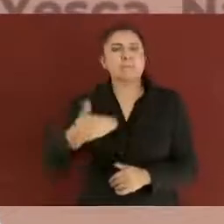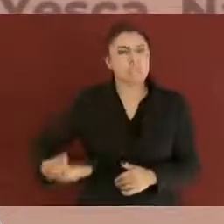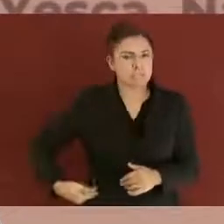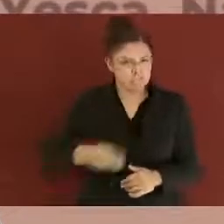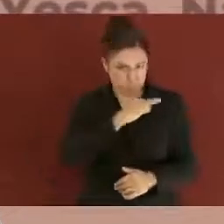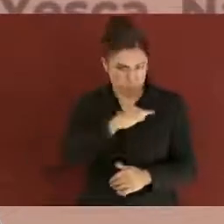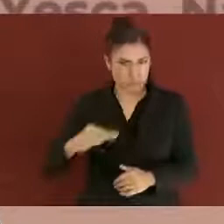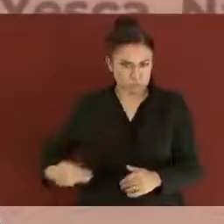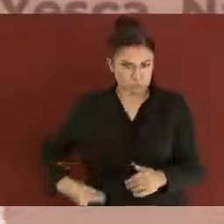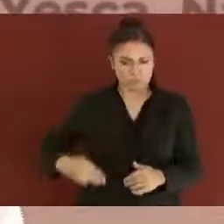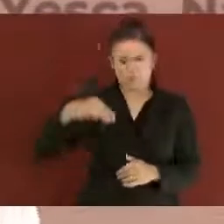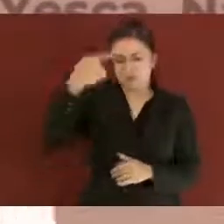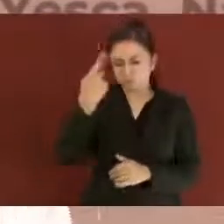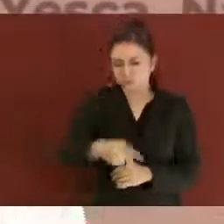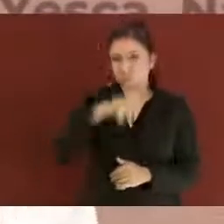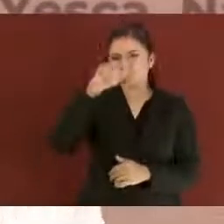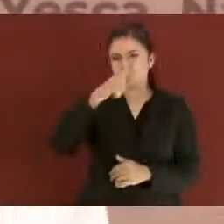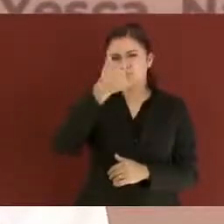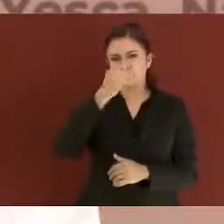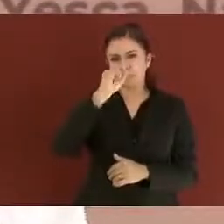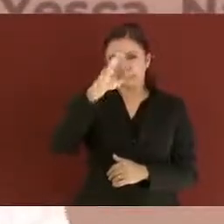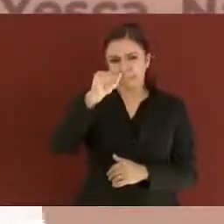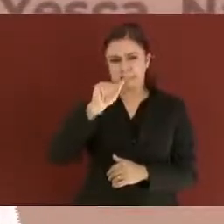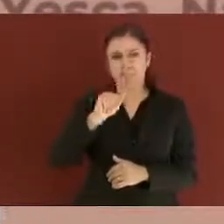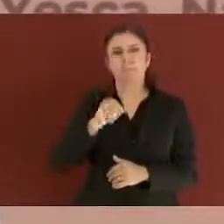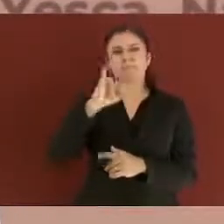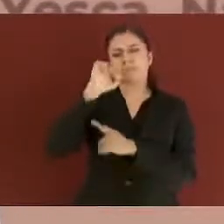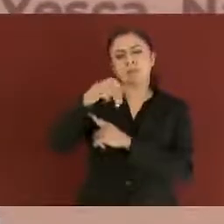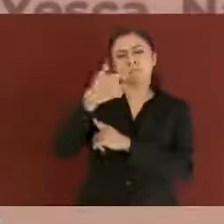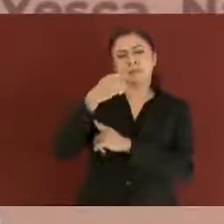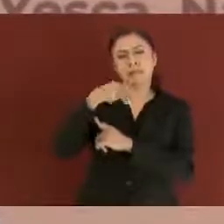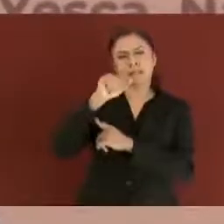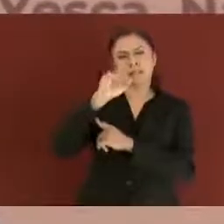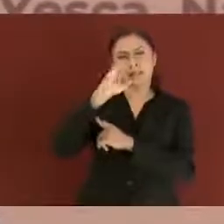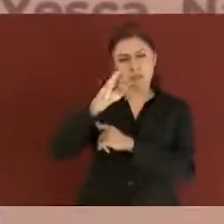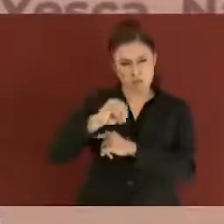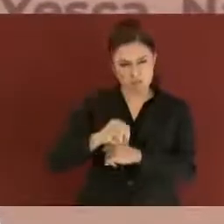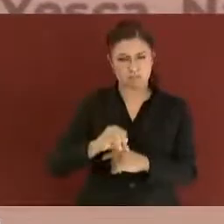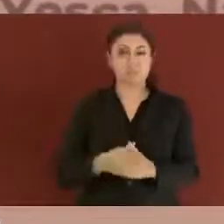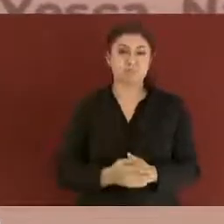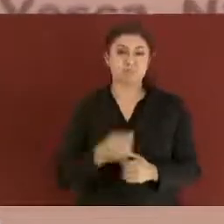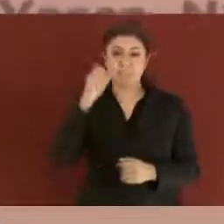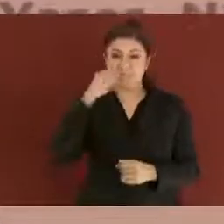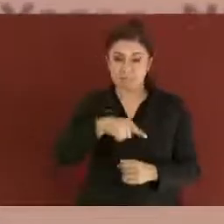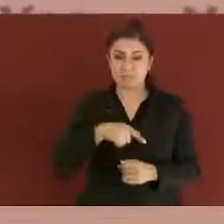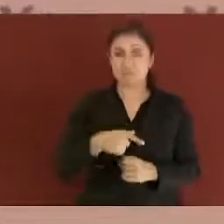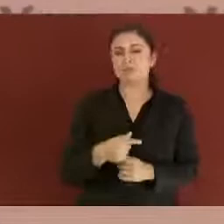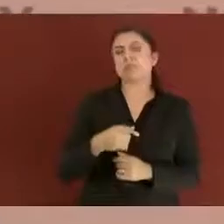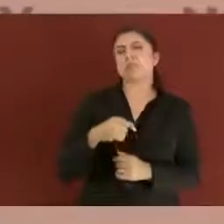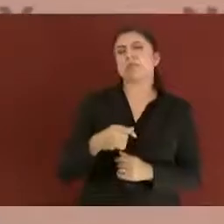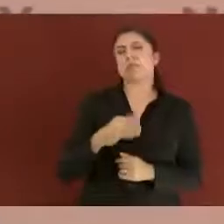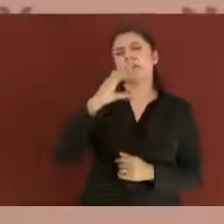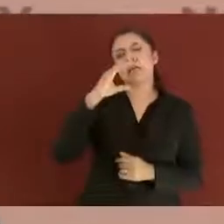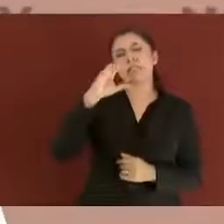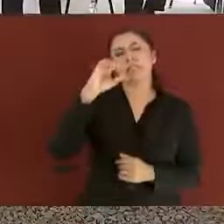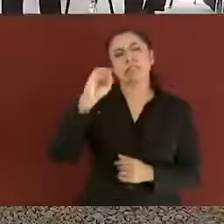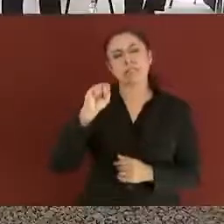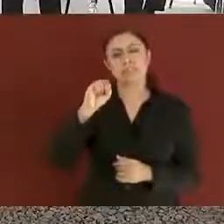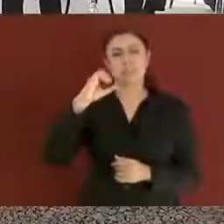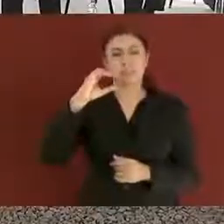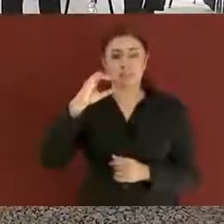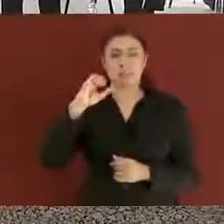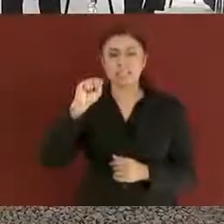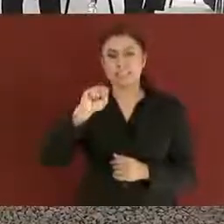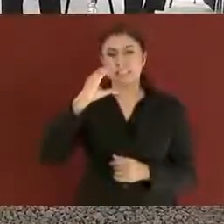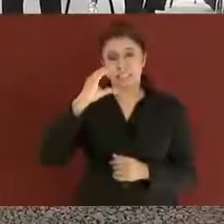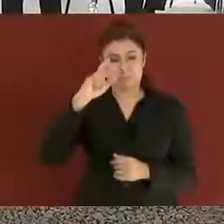al director del centro de la SCT en Nayarit, ingeniero José Luis Lerma Mercado y a